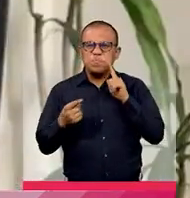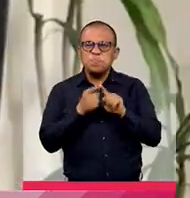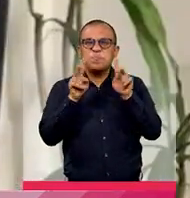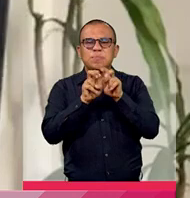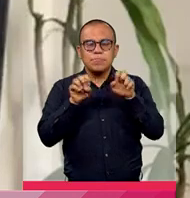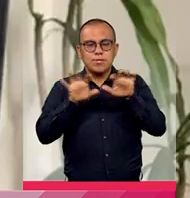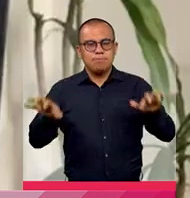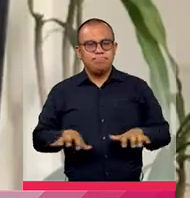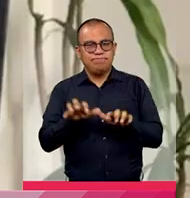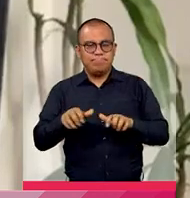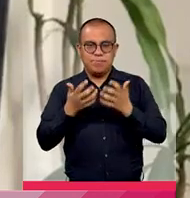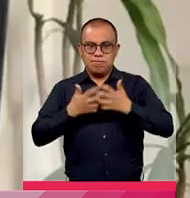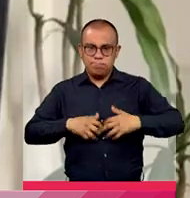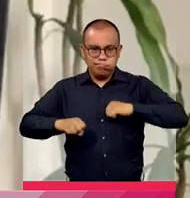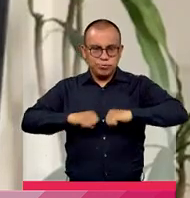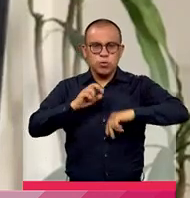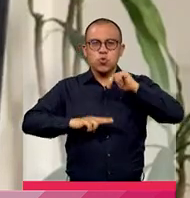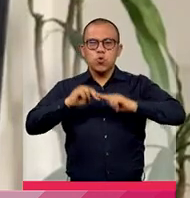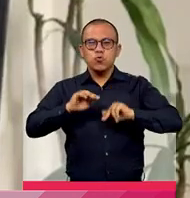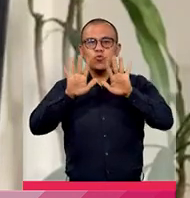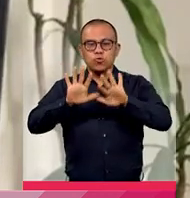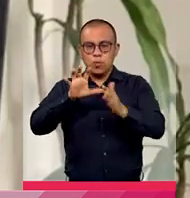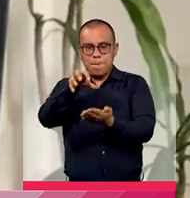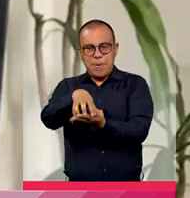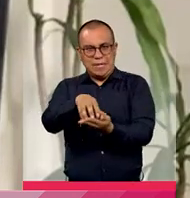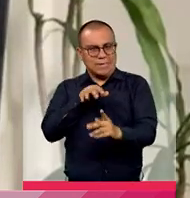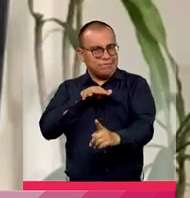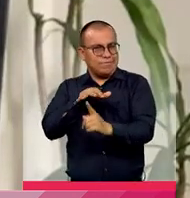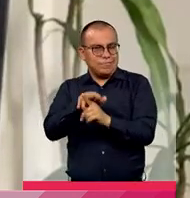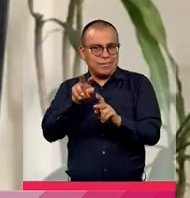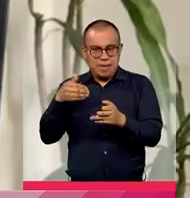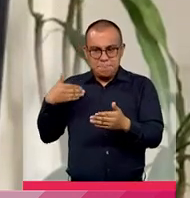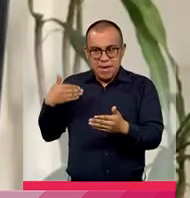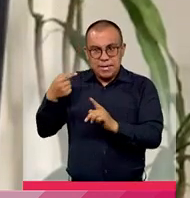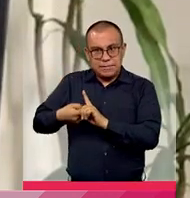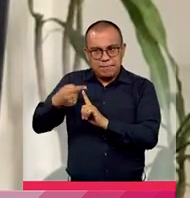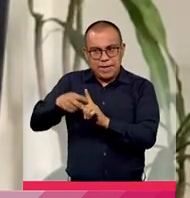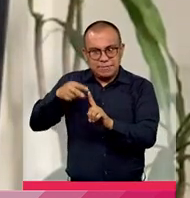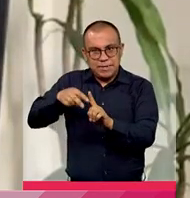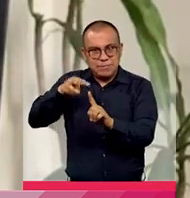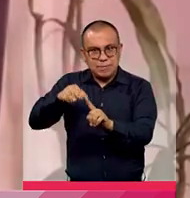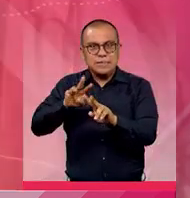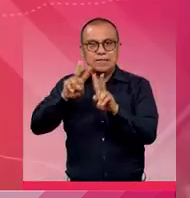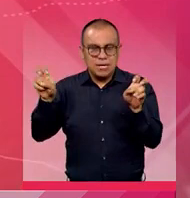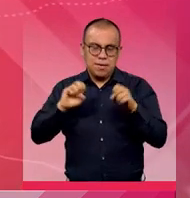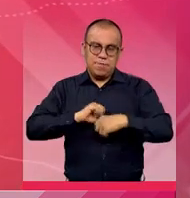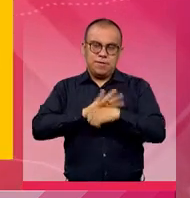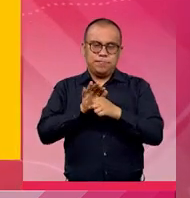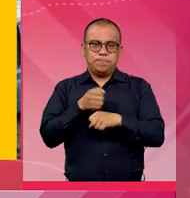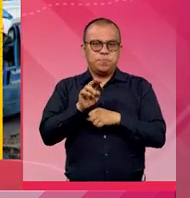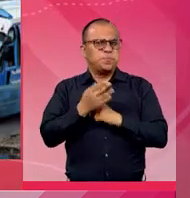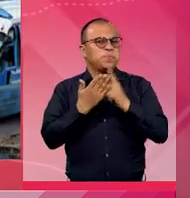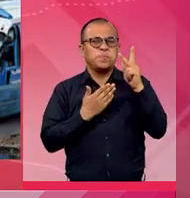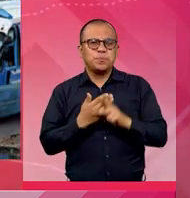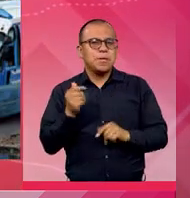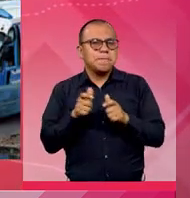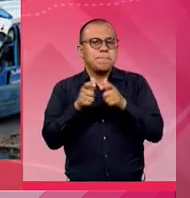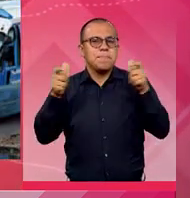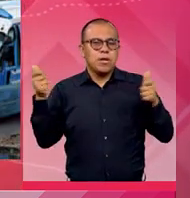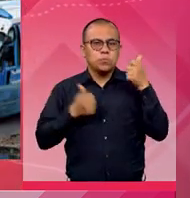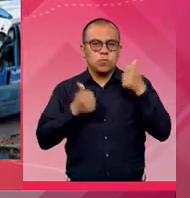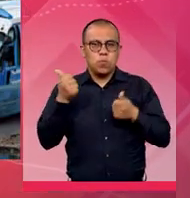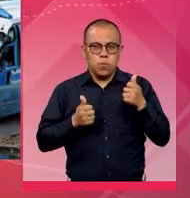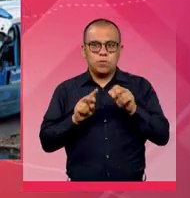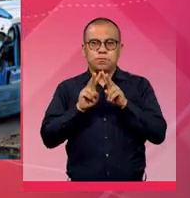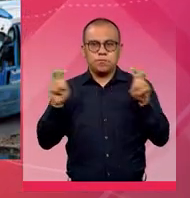una reactivación del sector de la construcción que ha estado tan afectada en los últimos meses debido al problema de la pandemia. Entre los proyectos que más recibieron ofertas